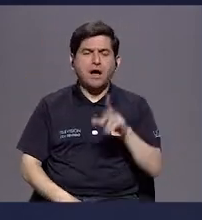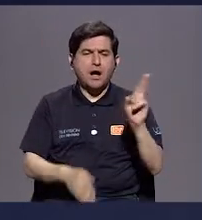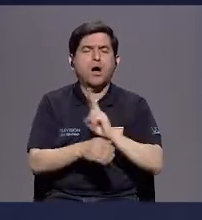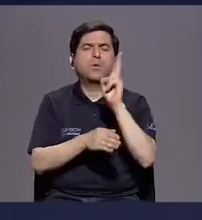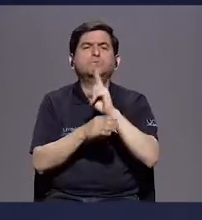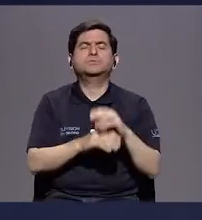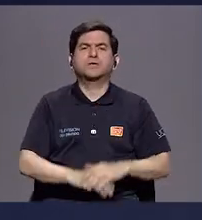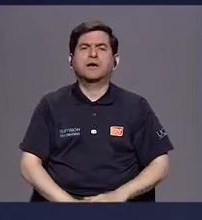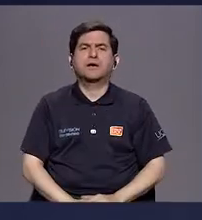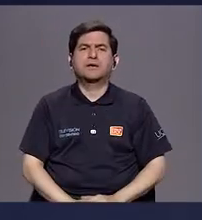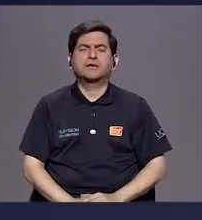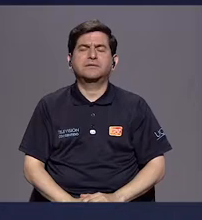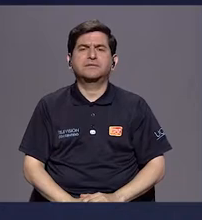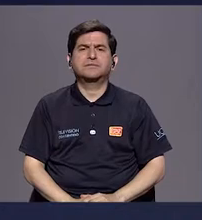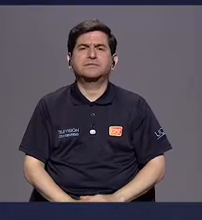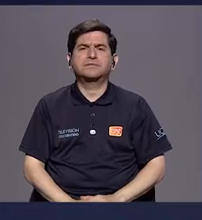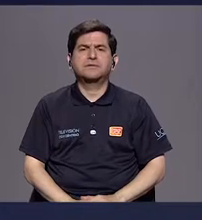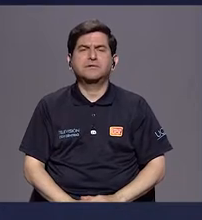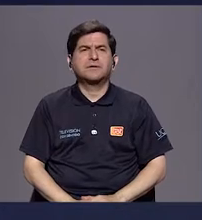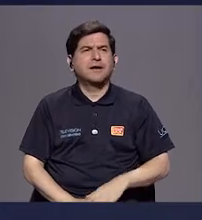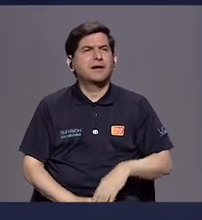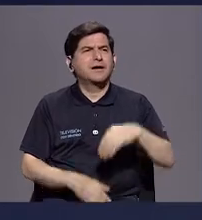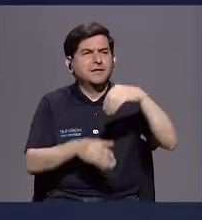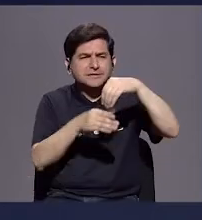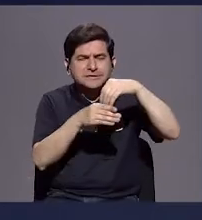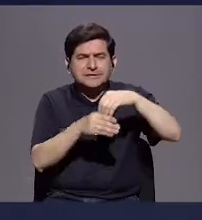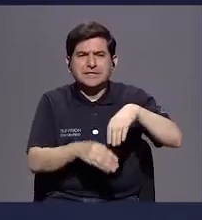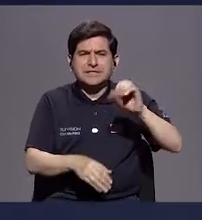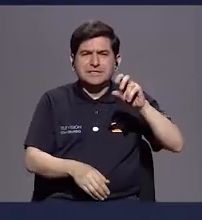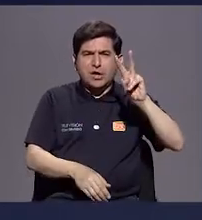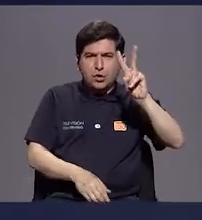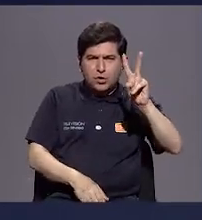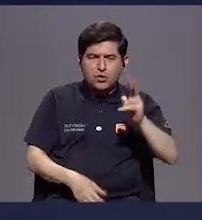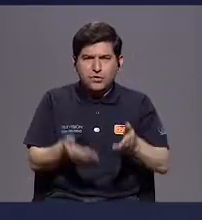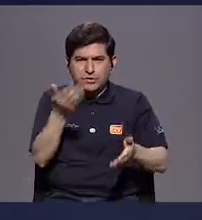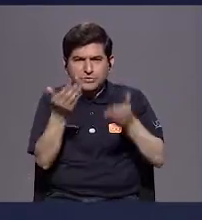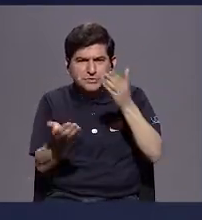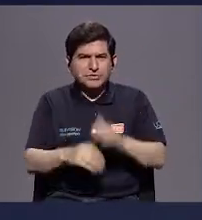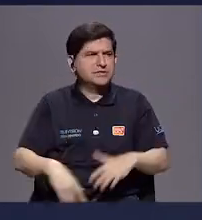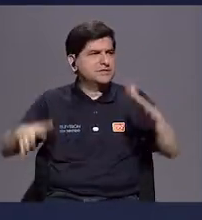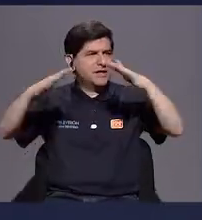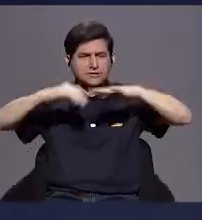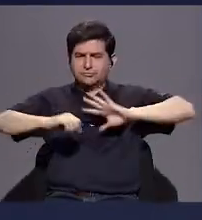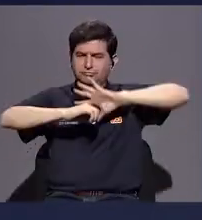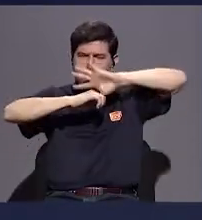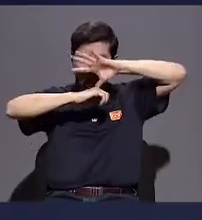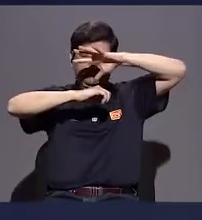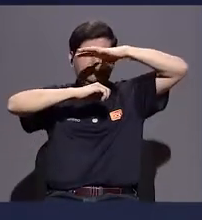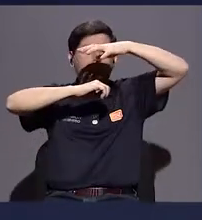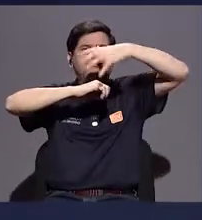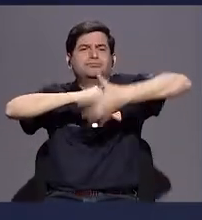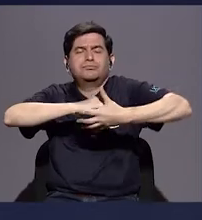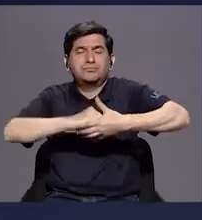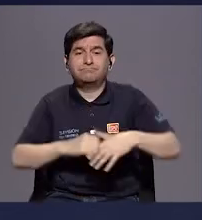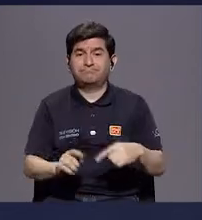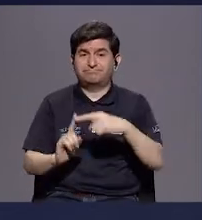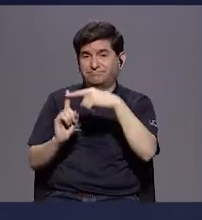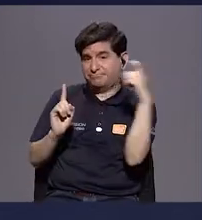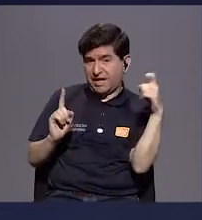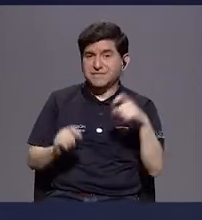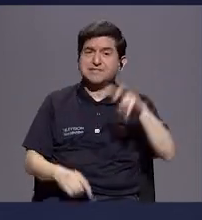Mucho del aporte de carbono a la atmósfera proviene del sector